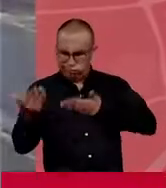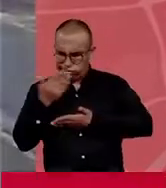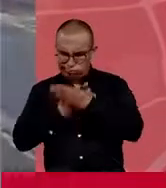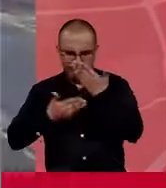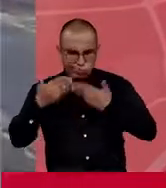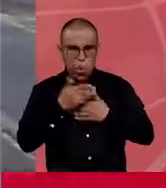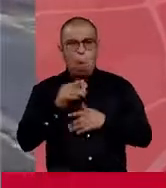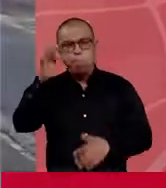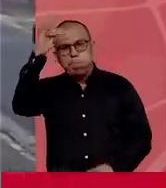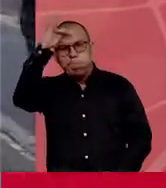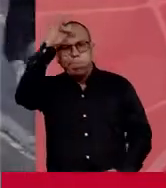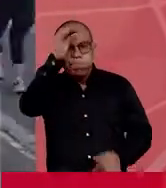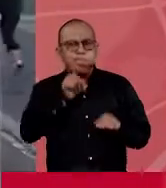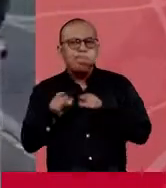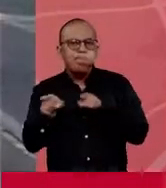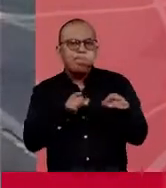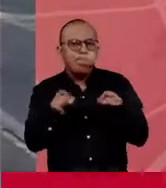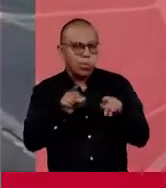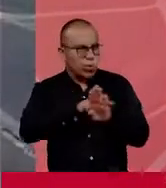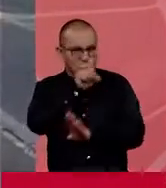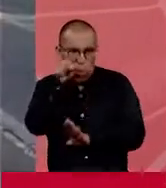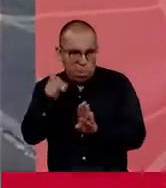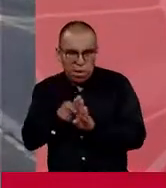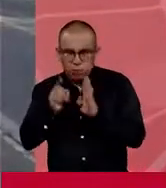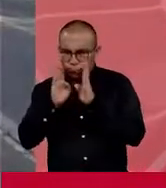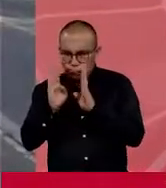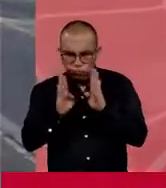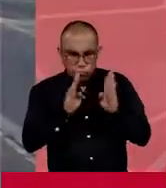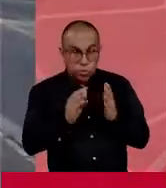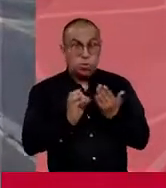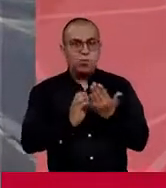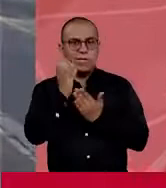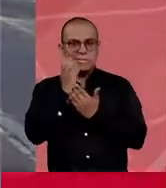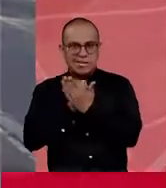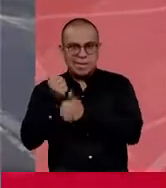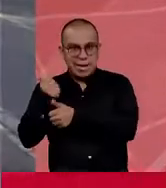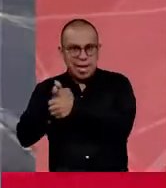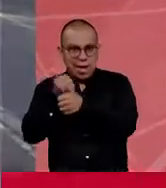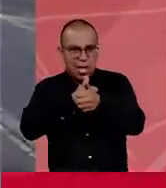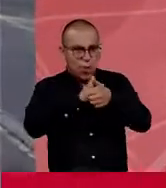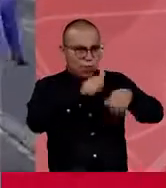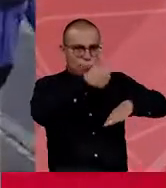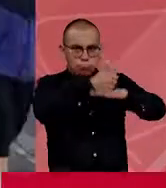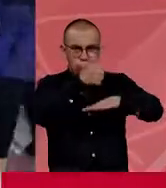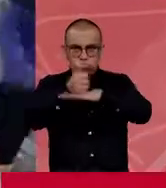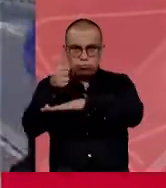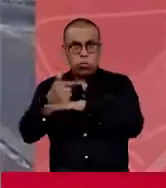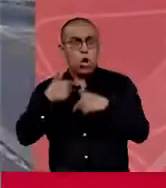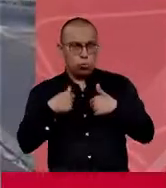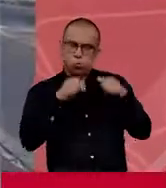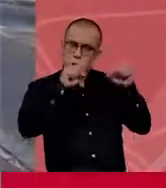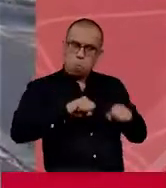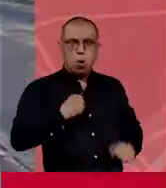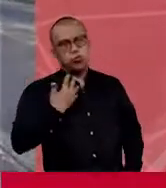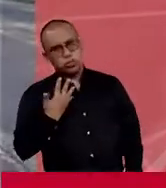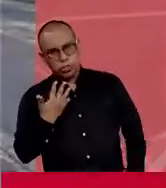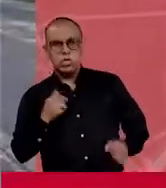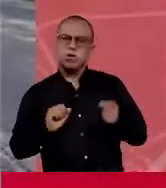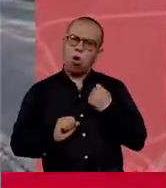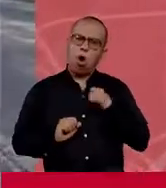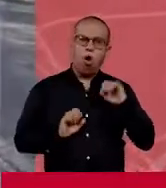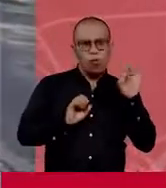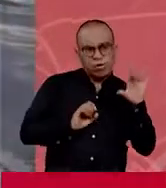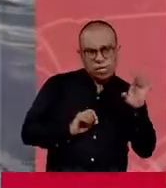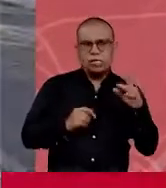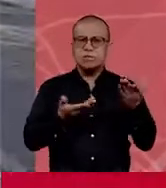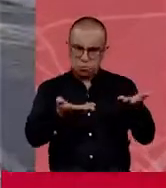todos los hospitales y clínicas de la ciudad y conseguido una certificación por cada uno de los directores médicos diciendo yo puedo recibir 5, puedo recibir 15,